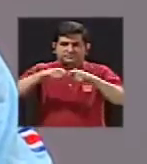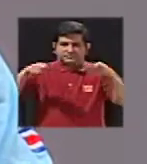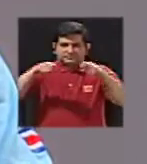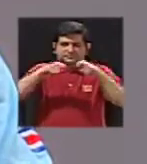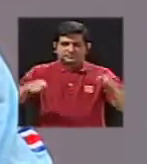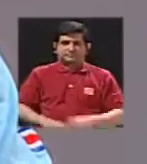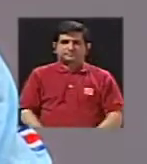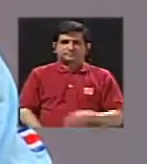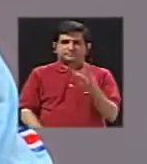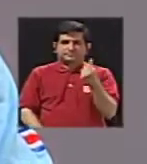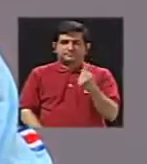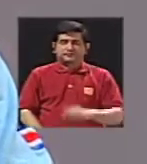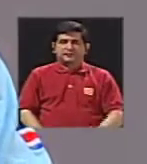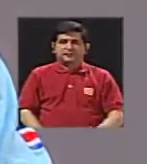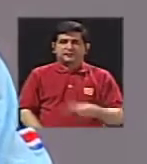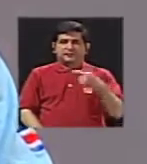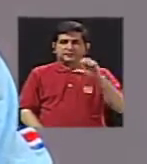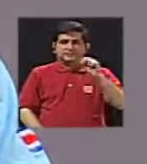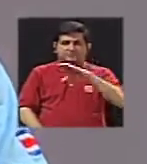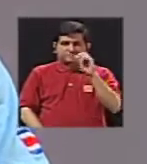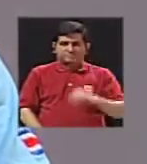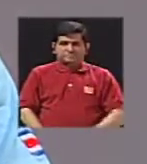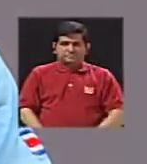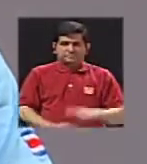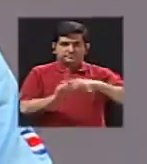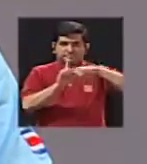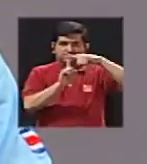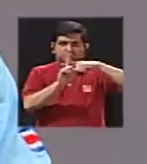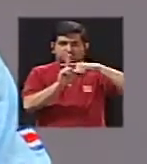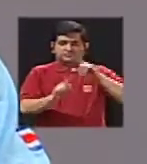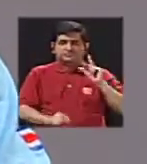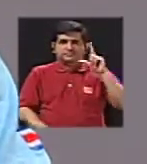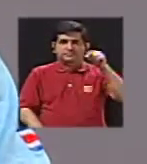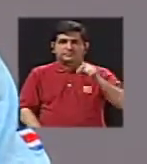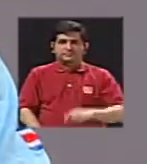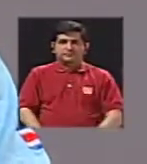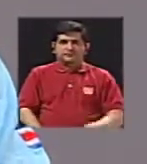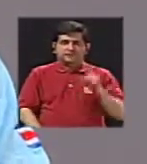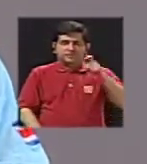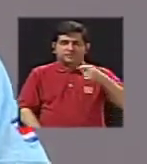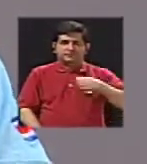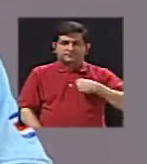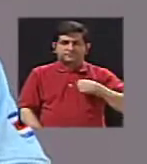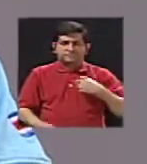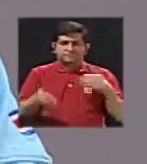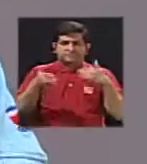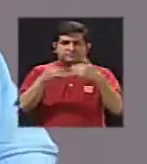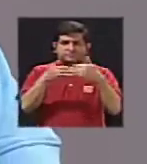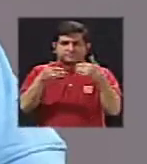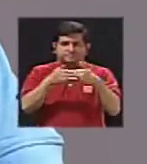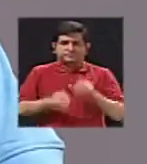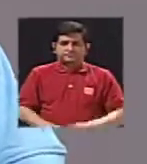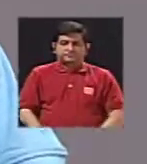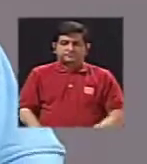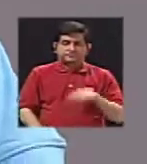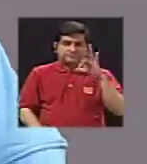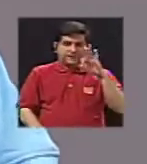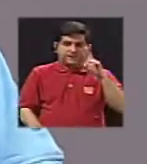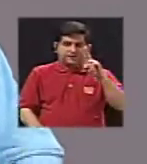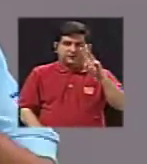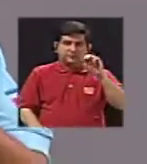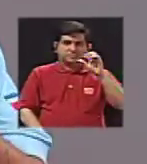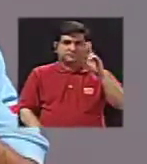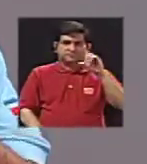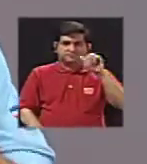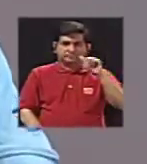la concentración de gases o, inclusive, la temperatura a distancia. Entonces, no necesariamente uno tiene que estar a la par de la fumarola para